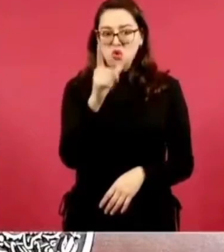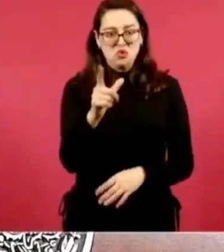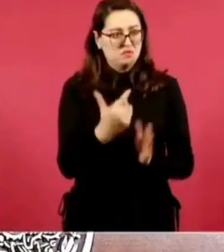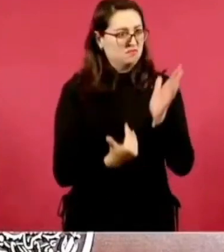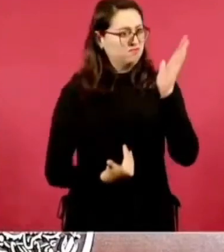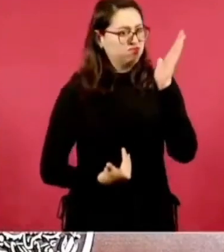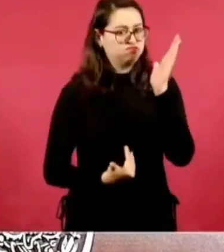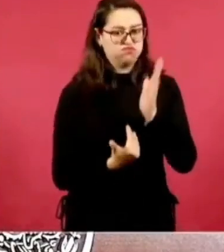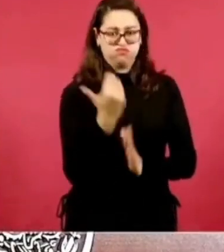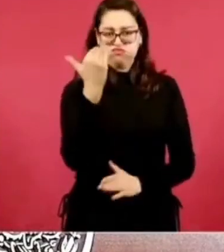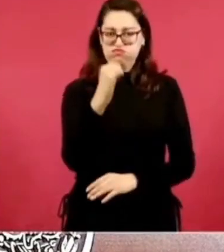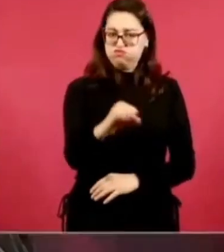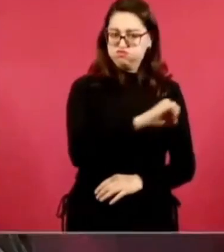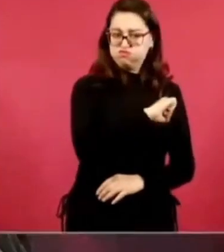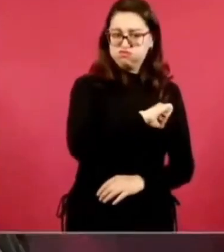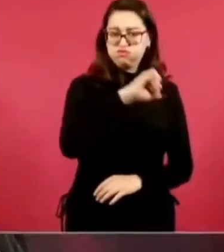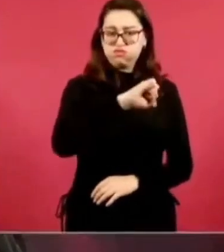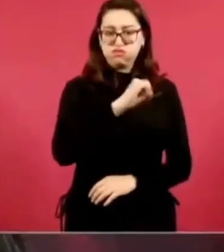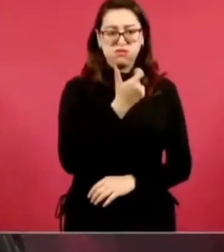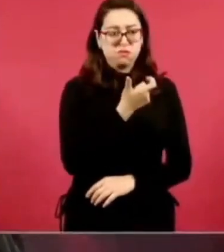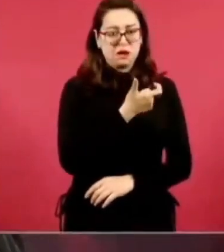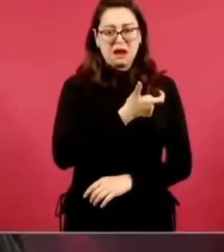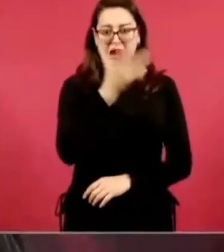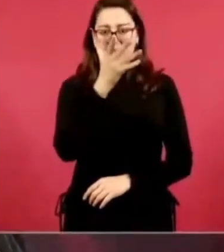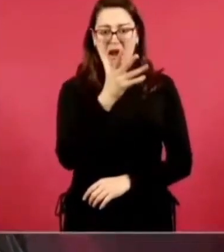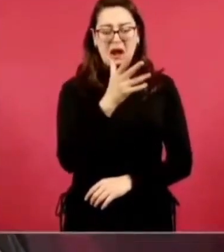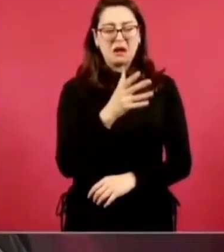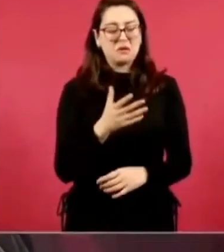cómo incrementaron